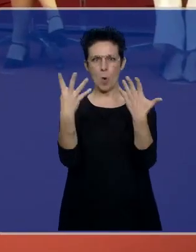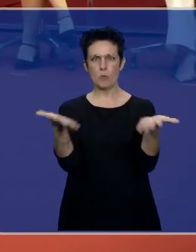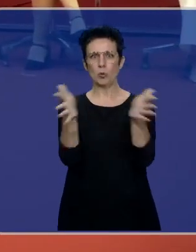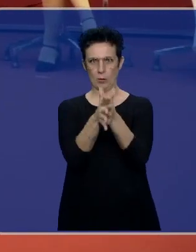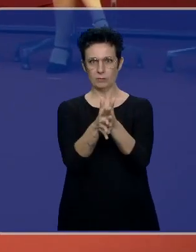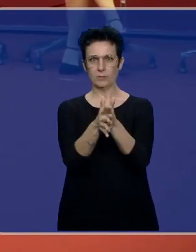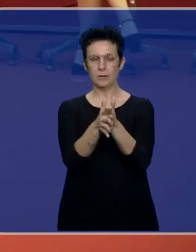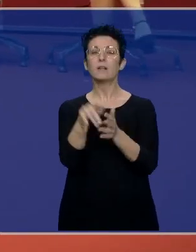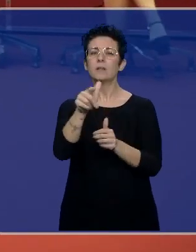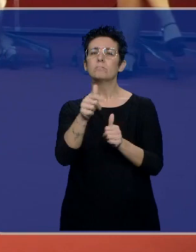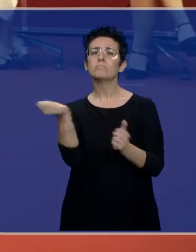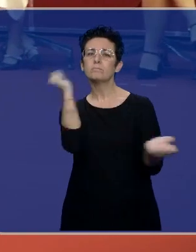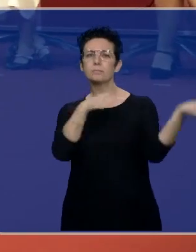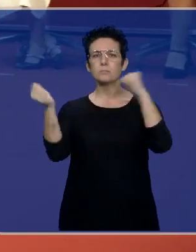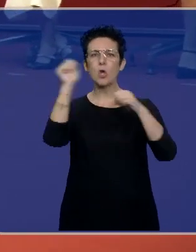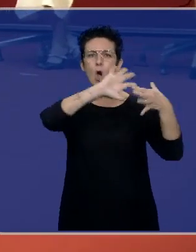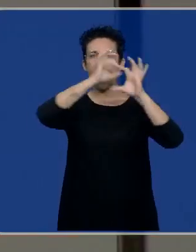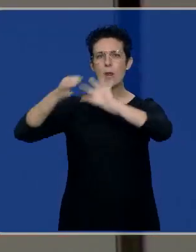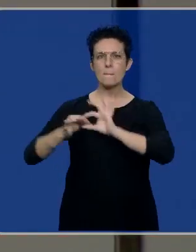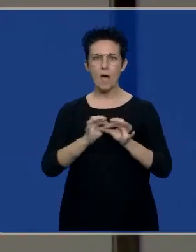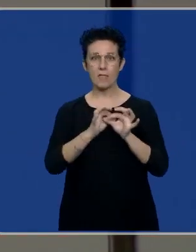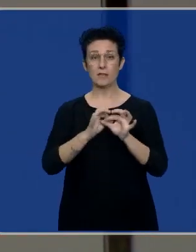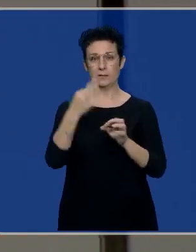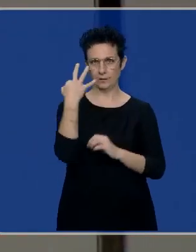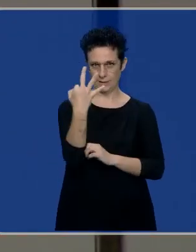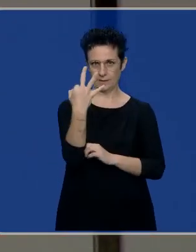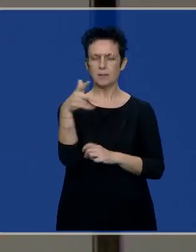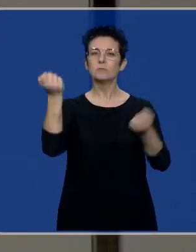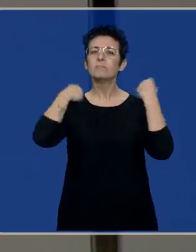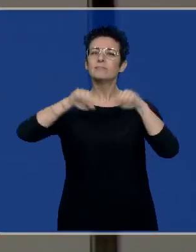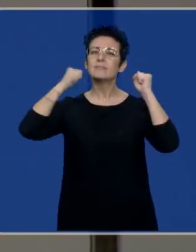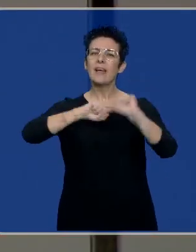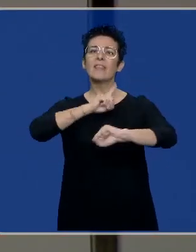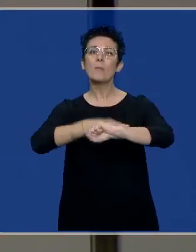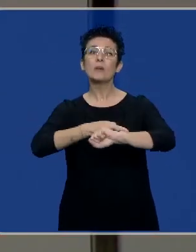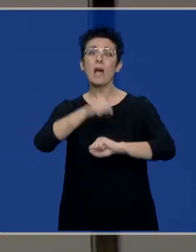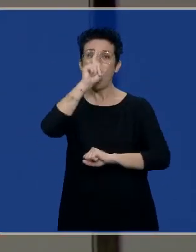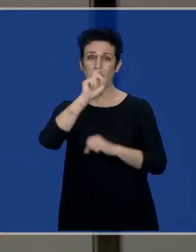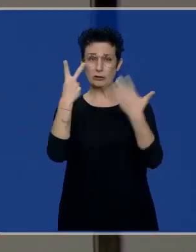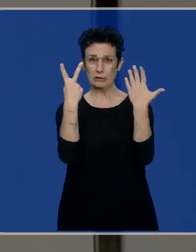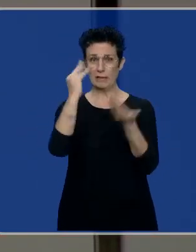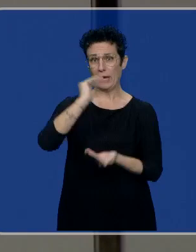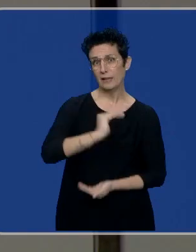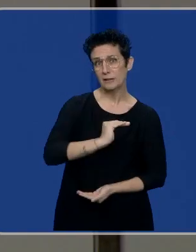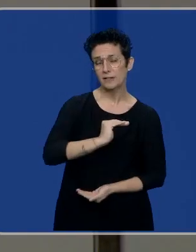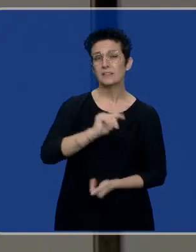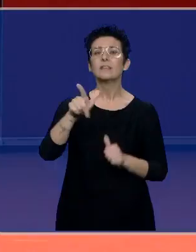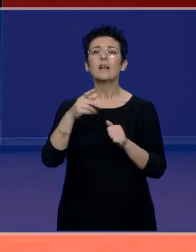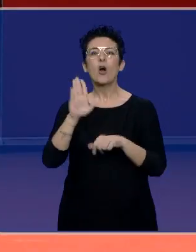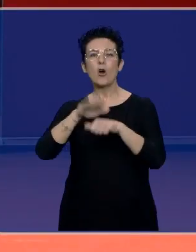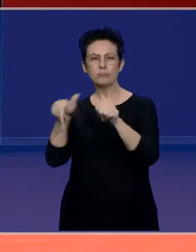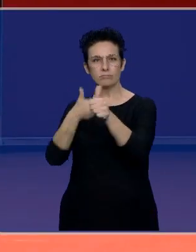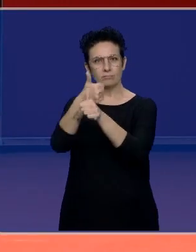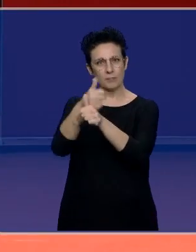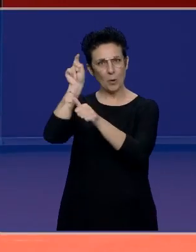Además ha disputado tres Juegos Olímpicos. Comenzó a practicar este deporte con apenas siete años a las órdenes de Ruth Fernández